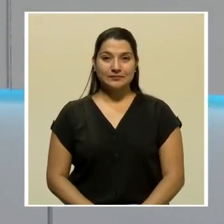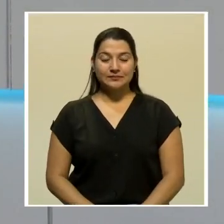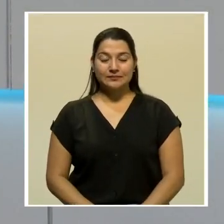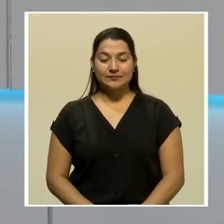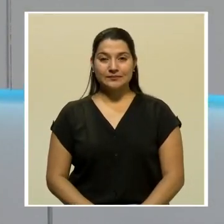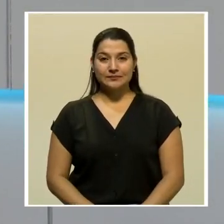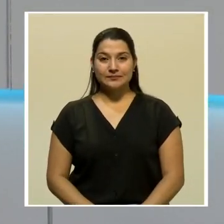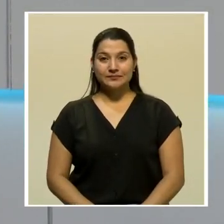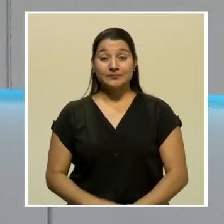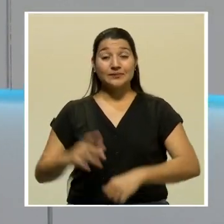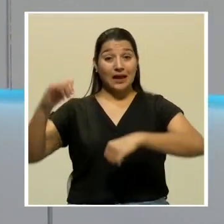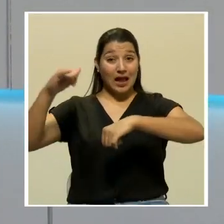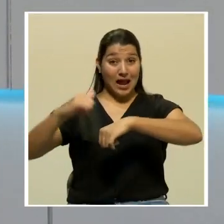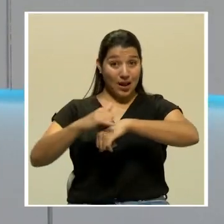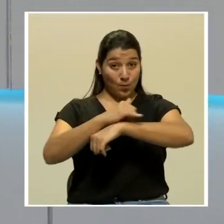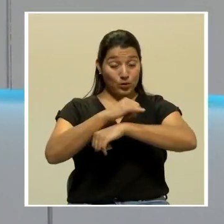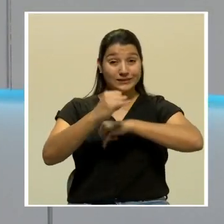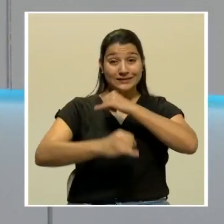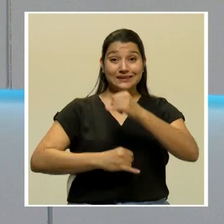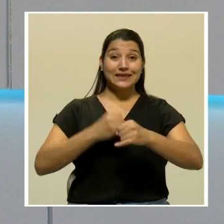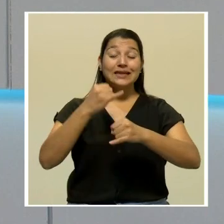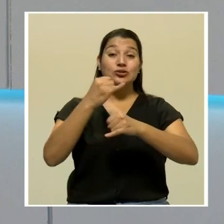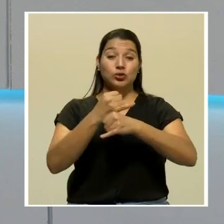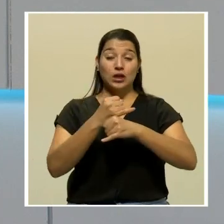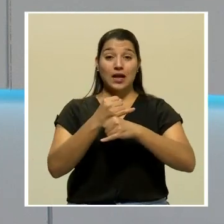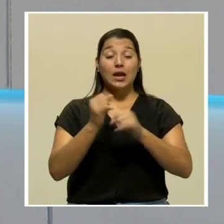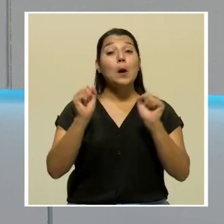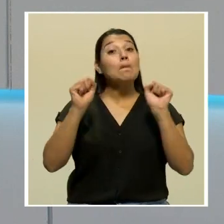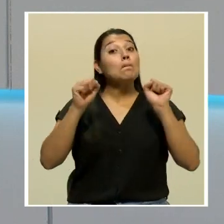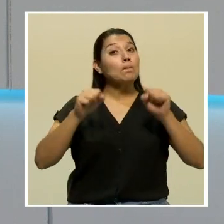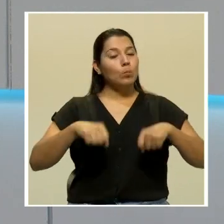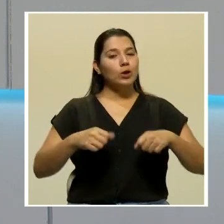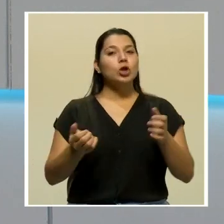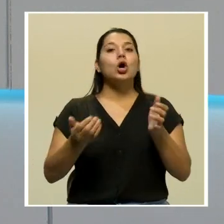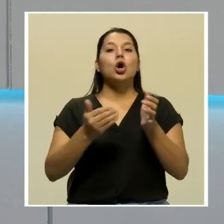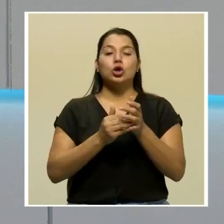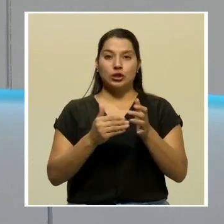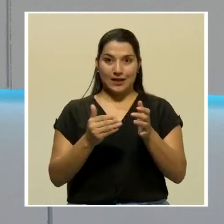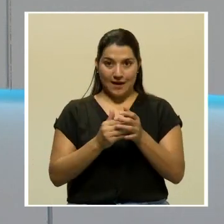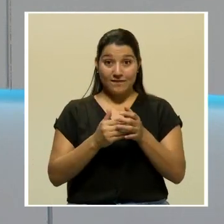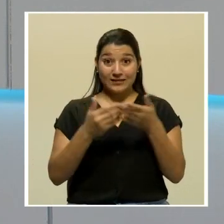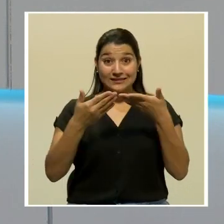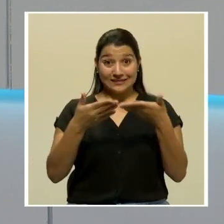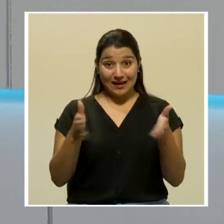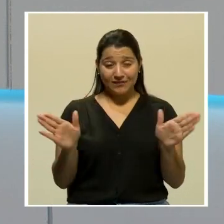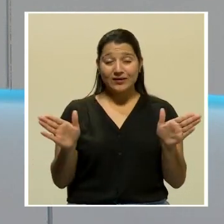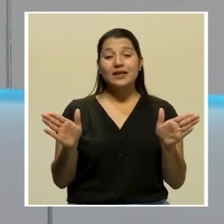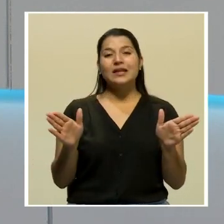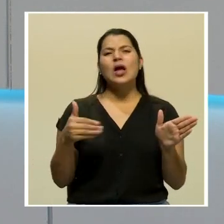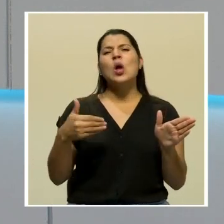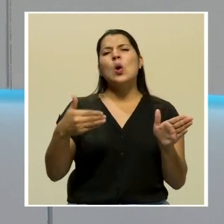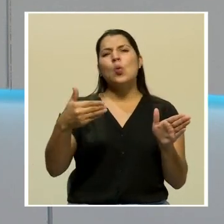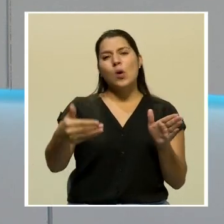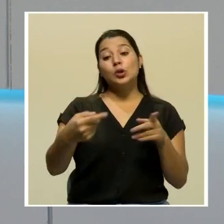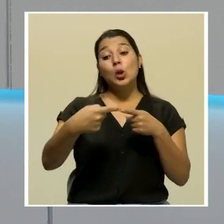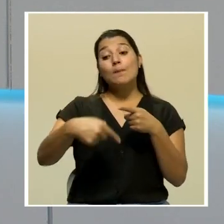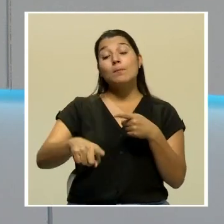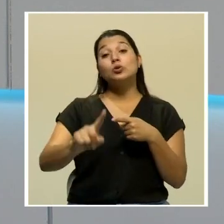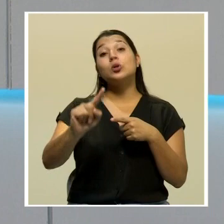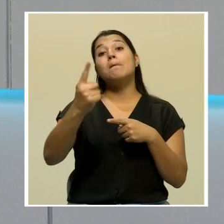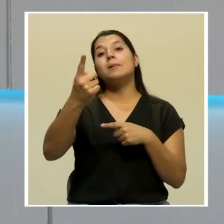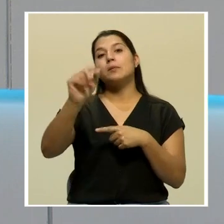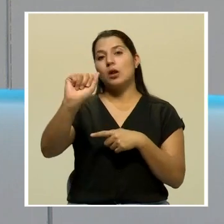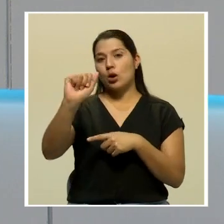Los aeropuertos internacionales podrían volver a operar nuevamente a partir del 1 de